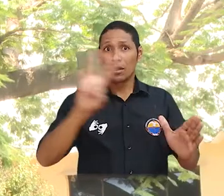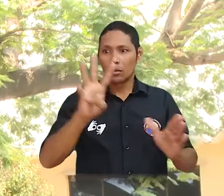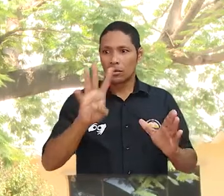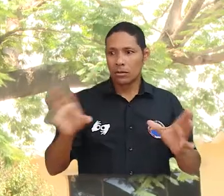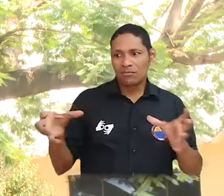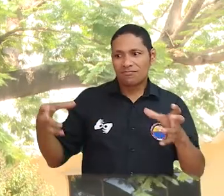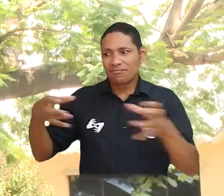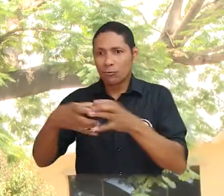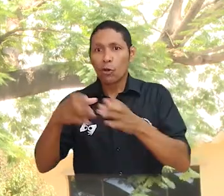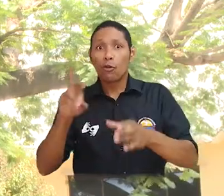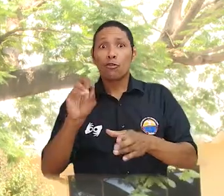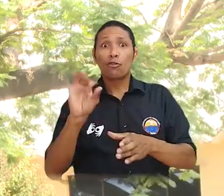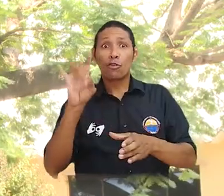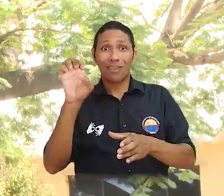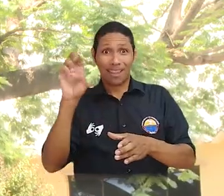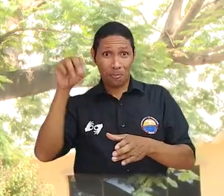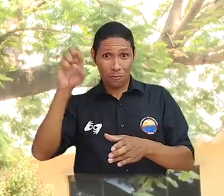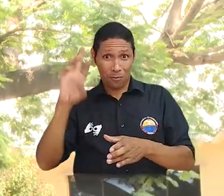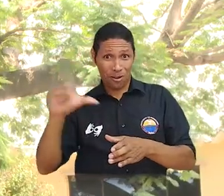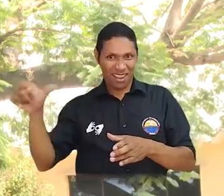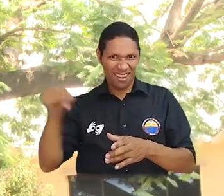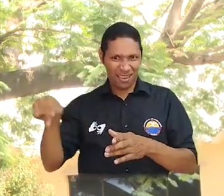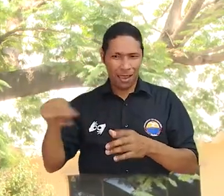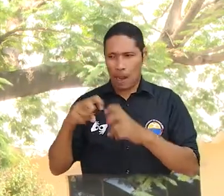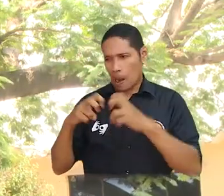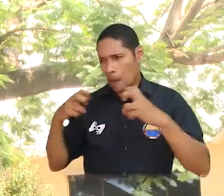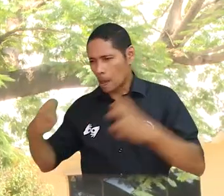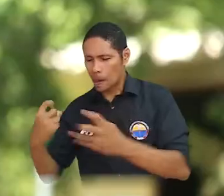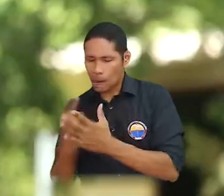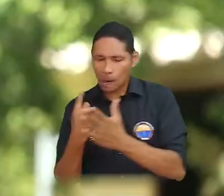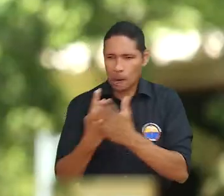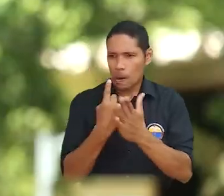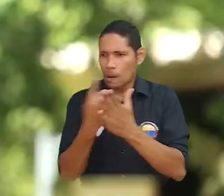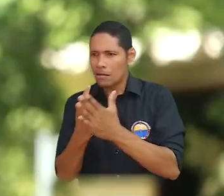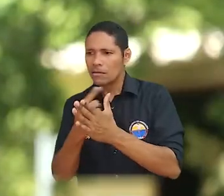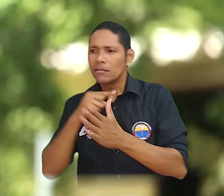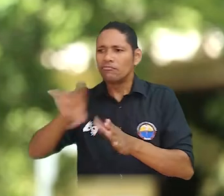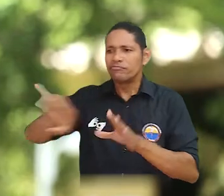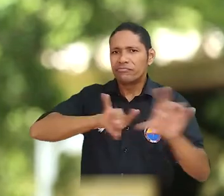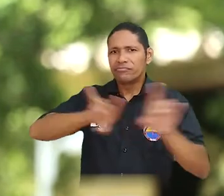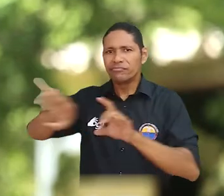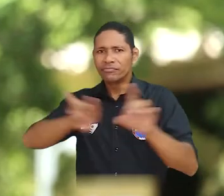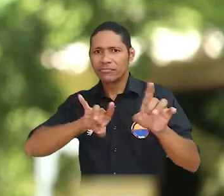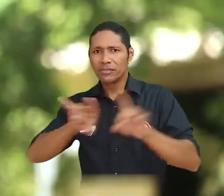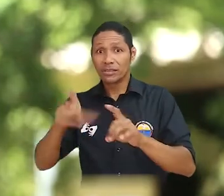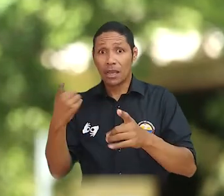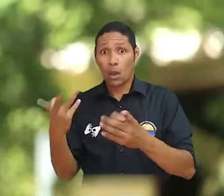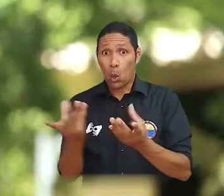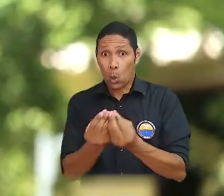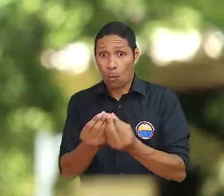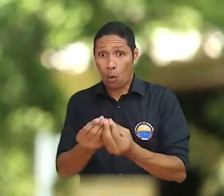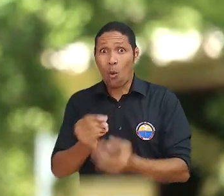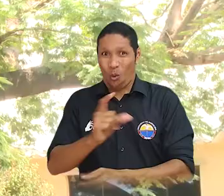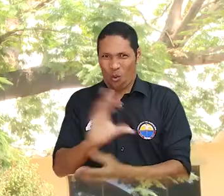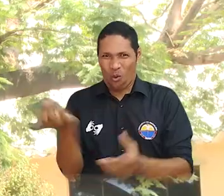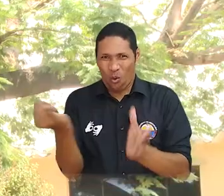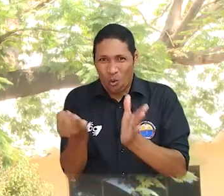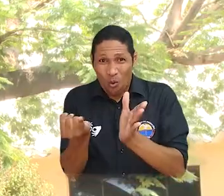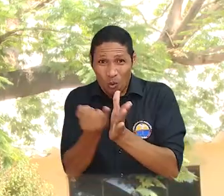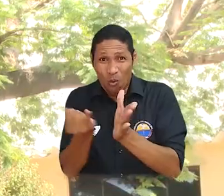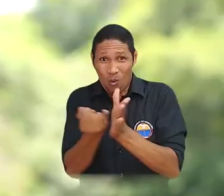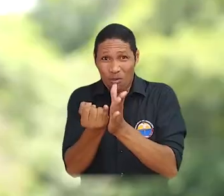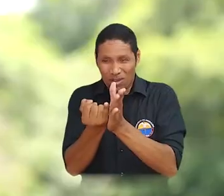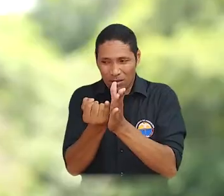Auditorio Roque Morelli Zárate de la institución, se cumplió la presentación de los integrantes e instalación formal del Comité de Garantías de